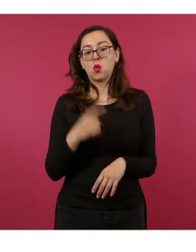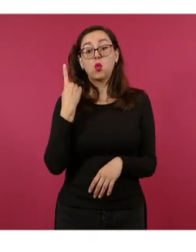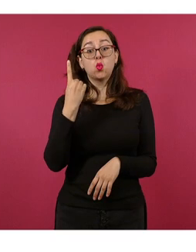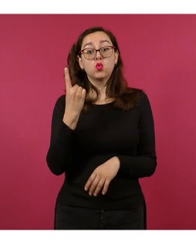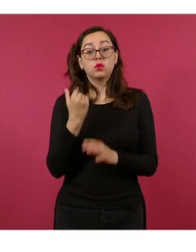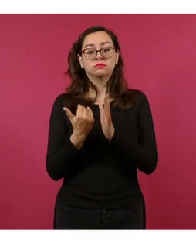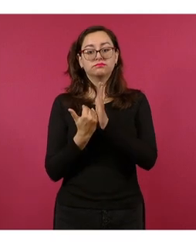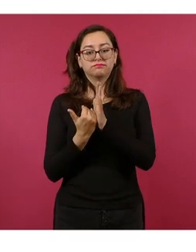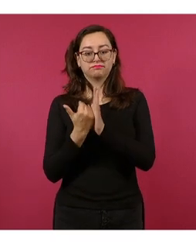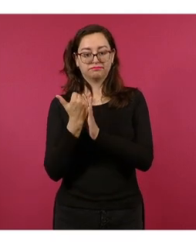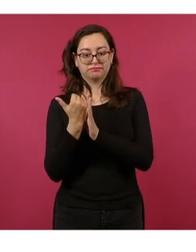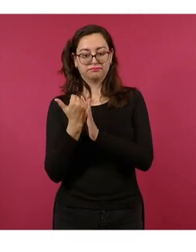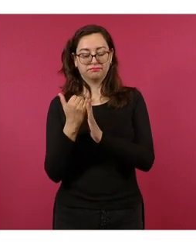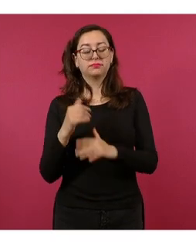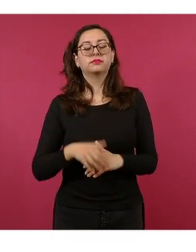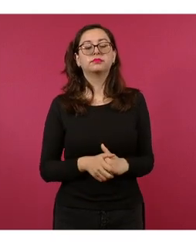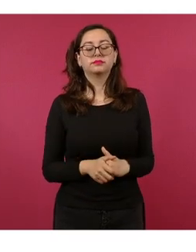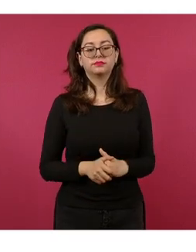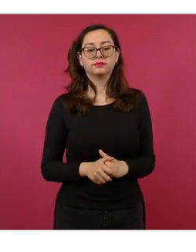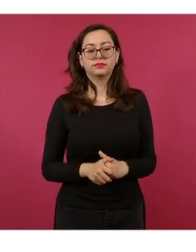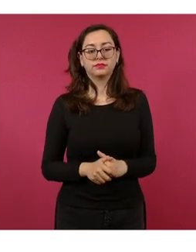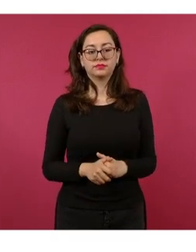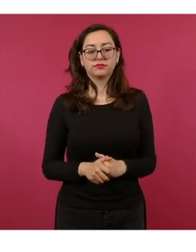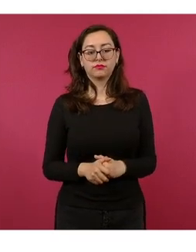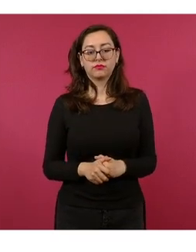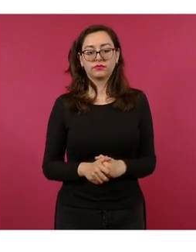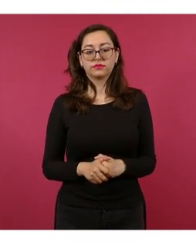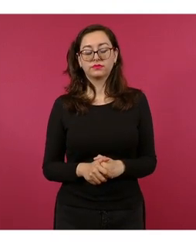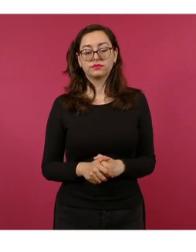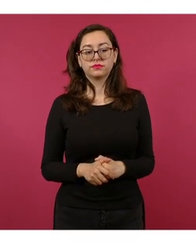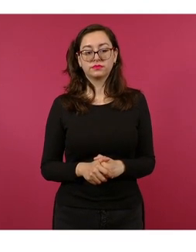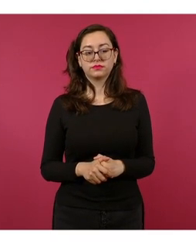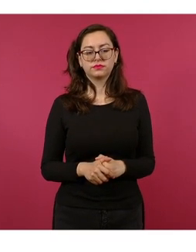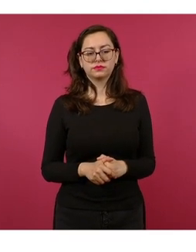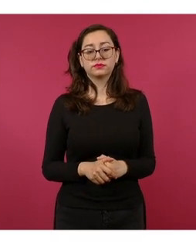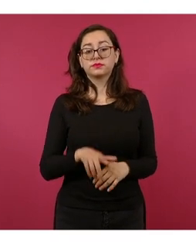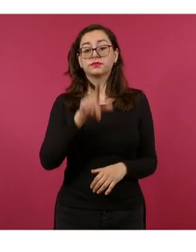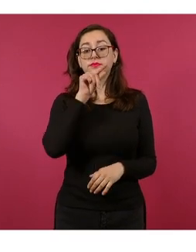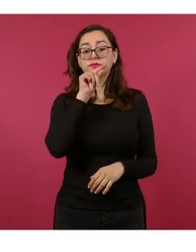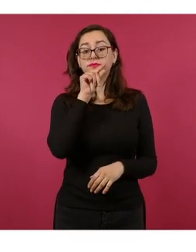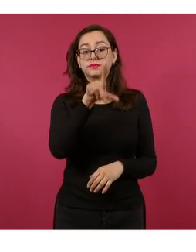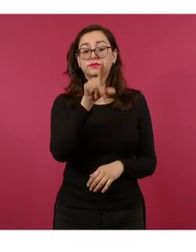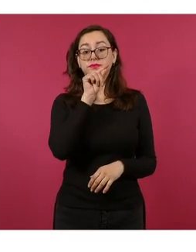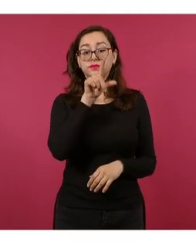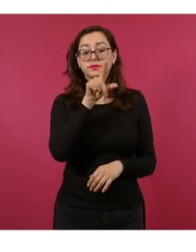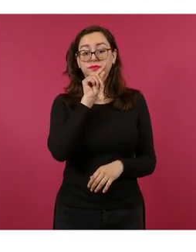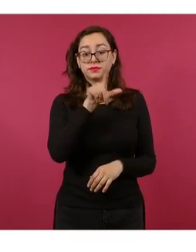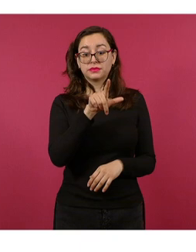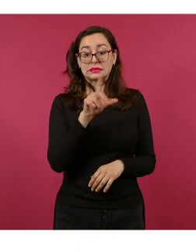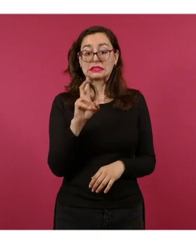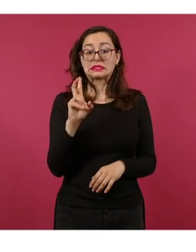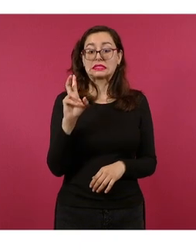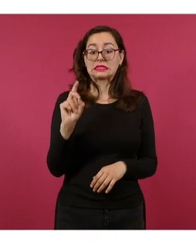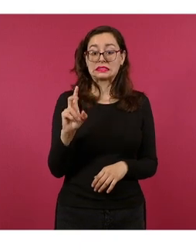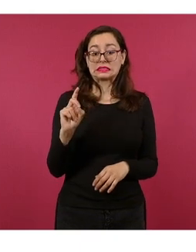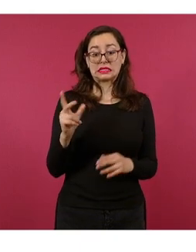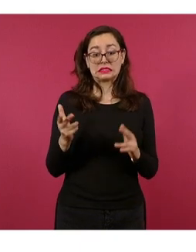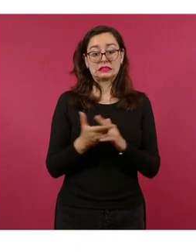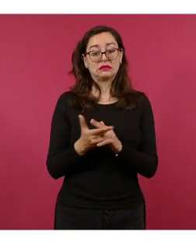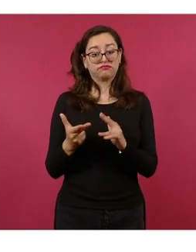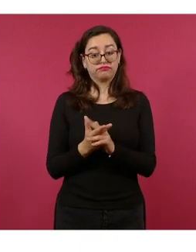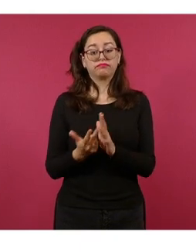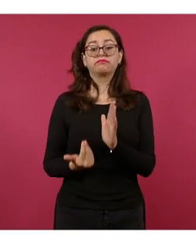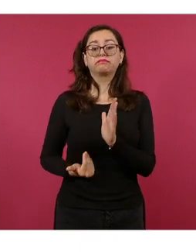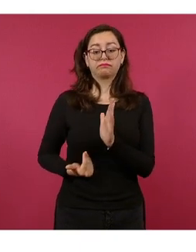de dos mil veinticuatro. Adelante. En relación con Jalisco, fueron 30 homicidios